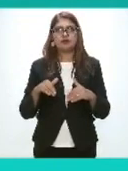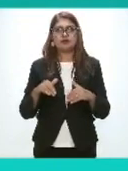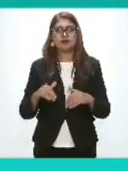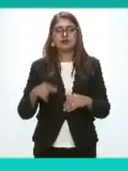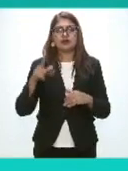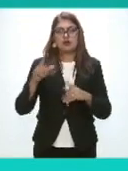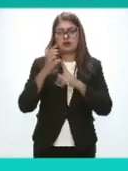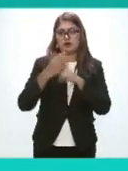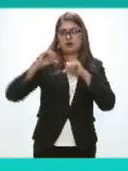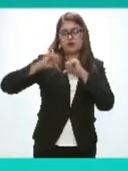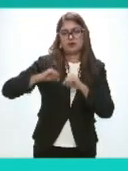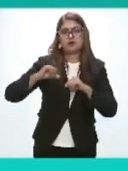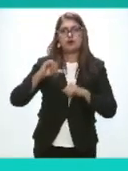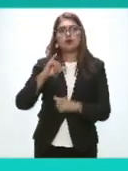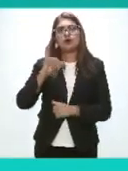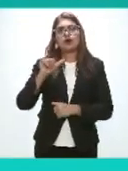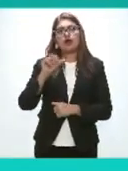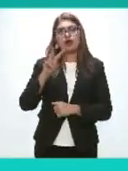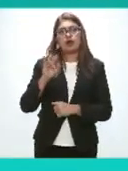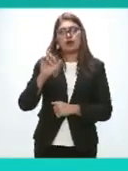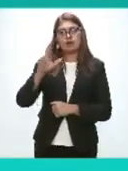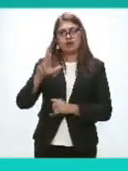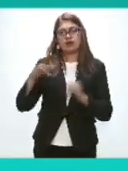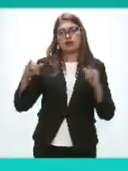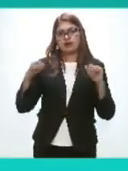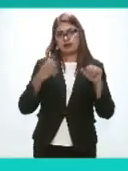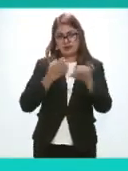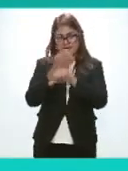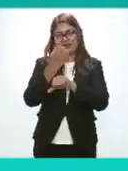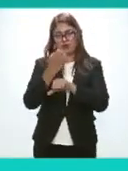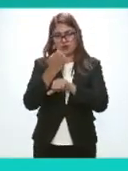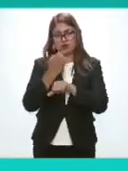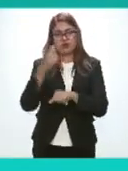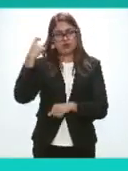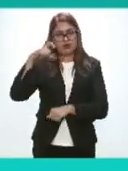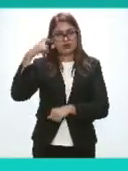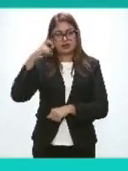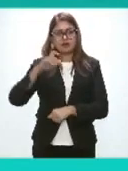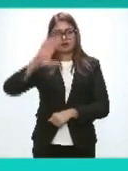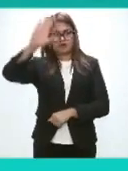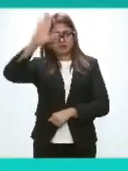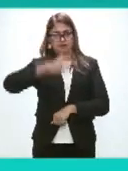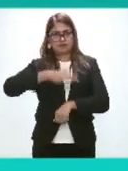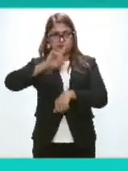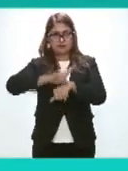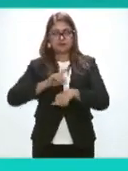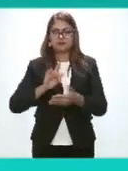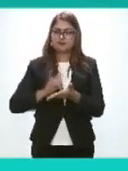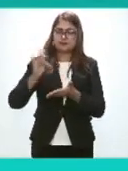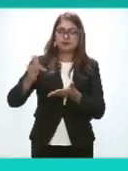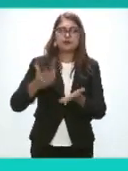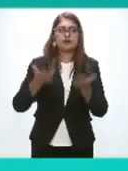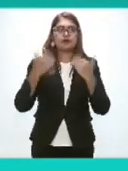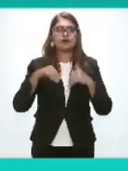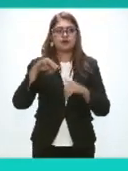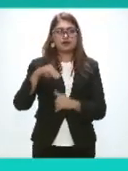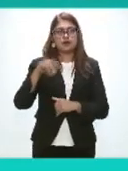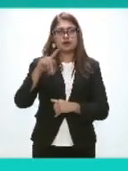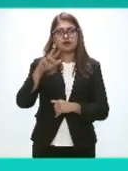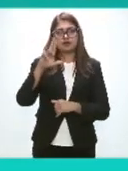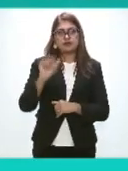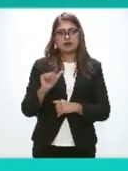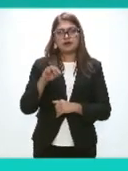comisionado Javier Marra Olea Del estado De Querétaro Presente Buenos días Gracias La maestra